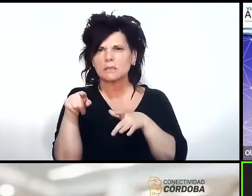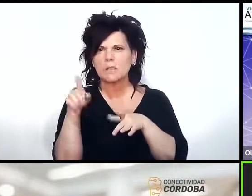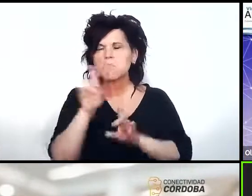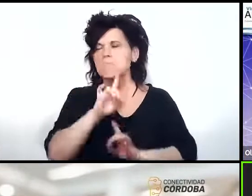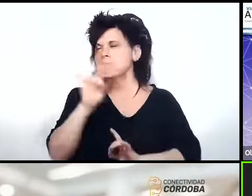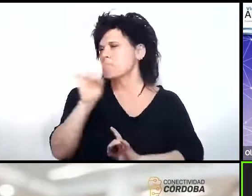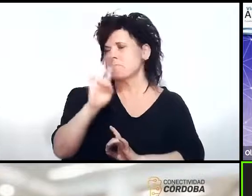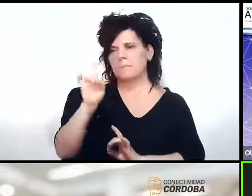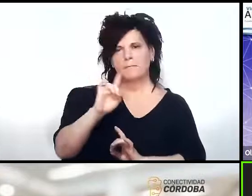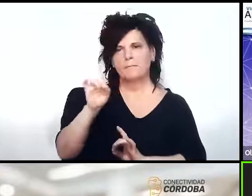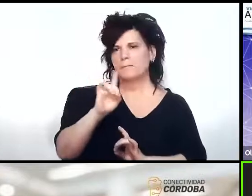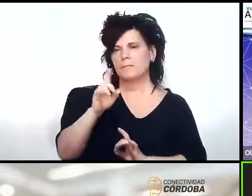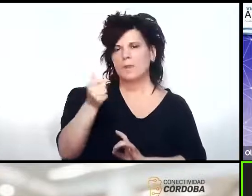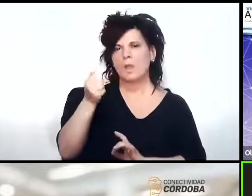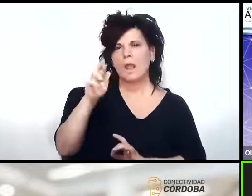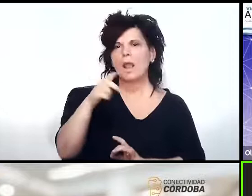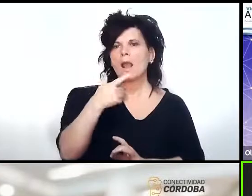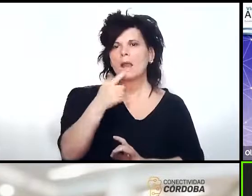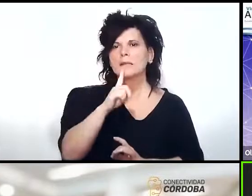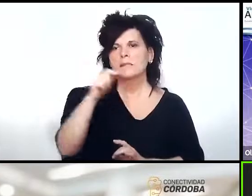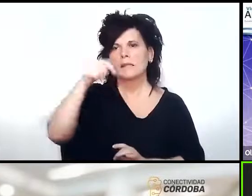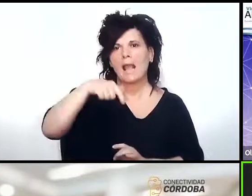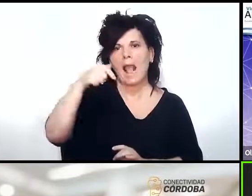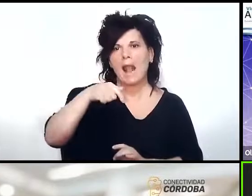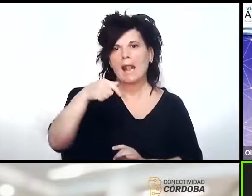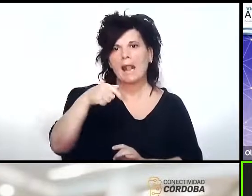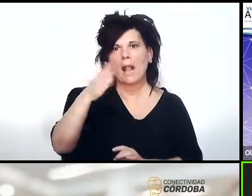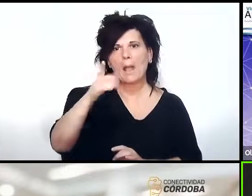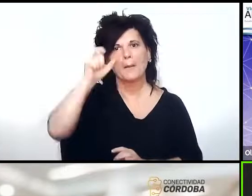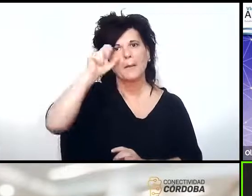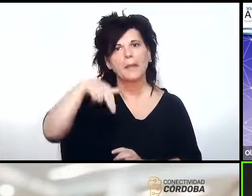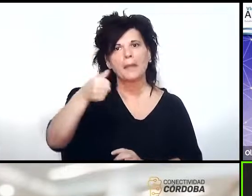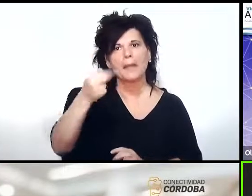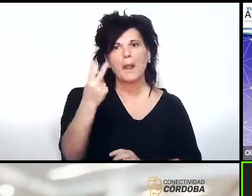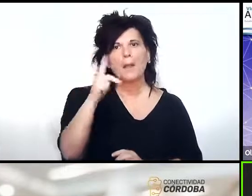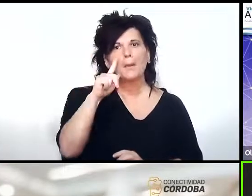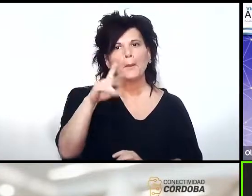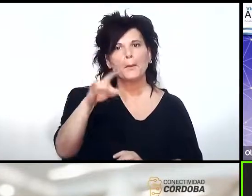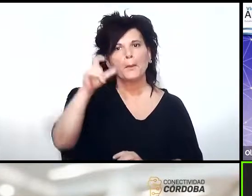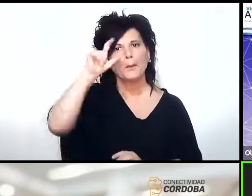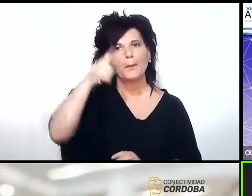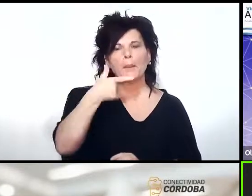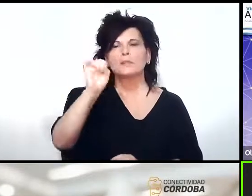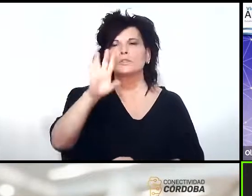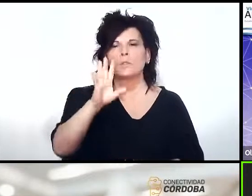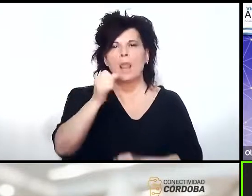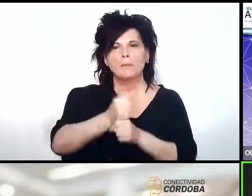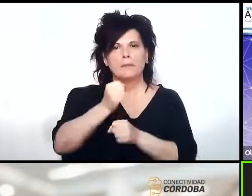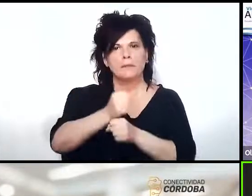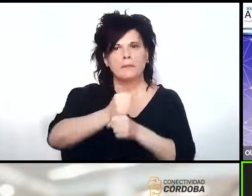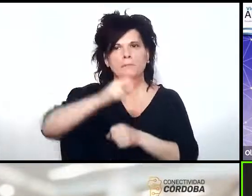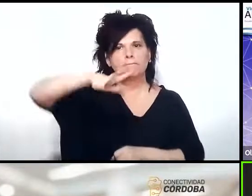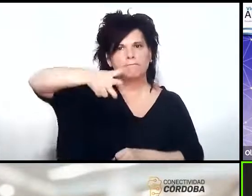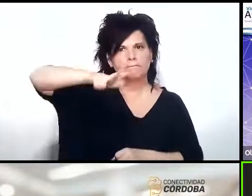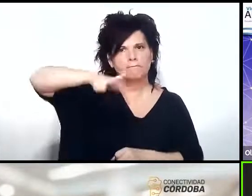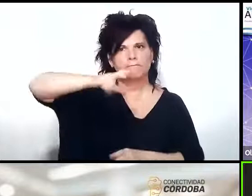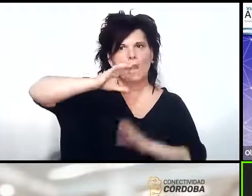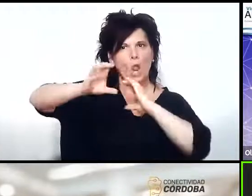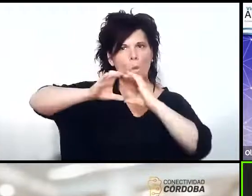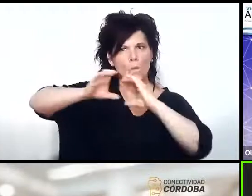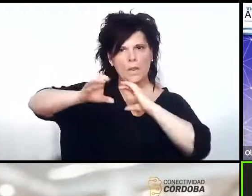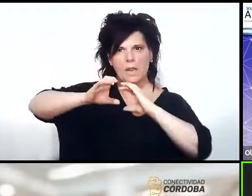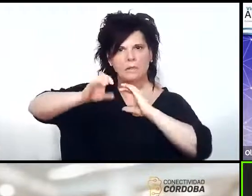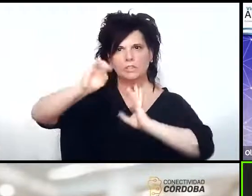porque ARSAT acá en Benavides en la estación terrena de Benavides solamente opera los satélites de comunicaciones